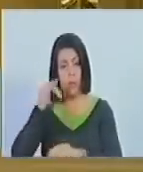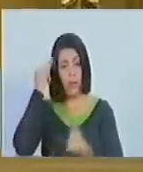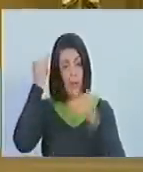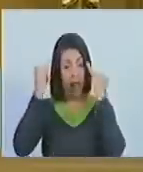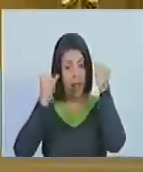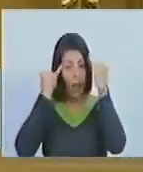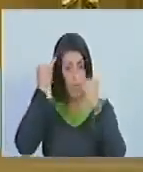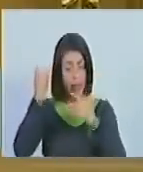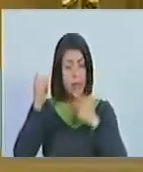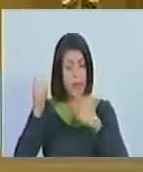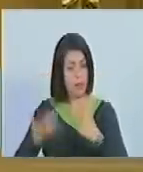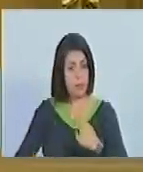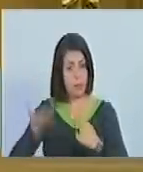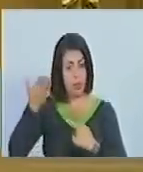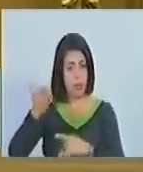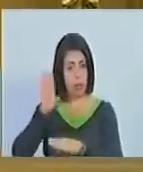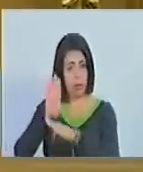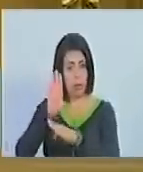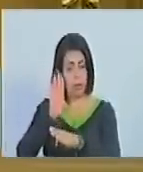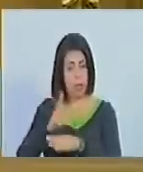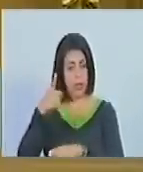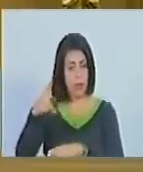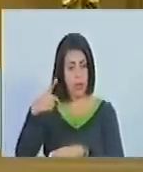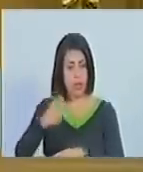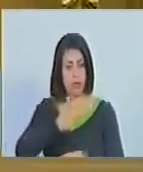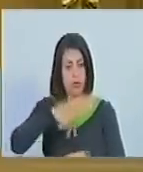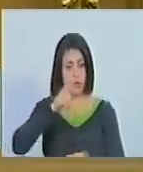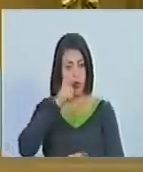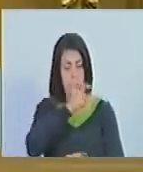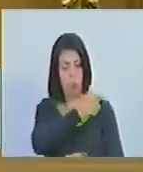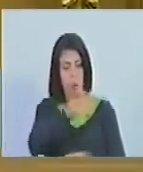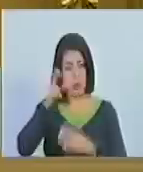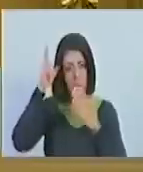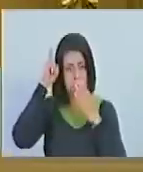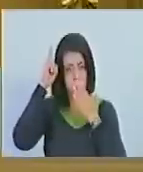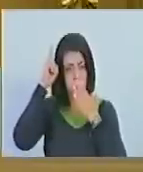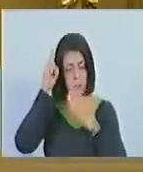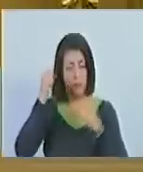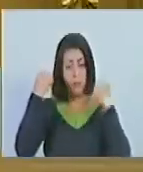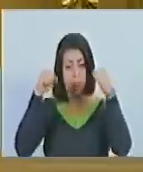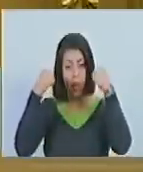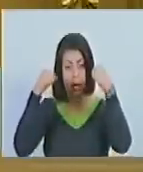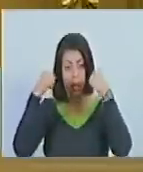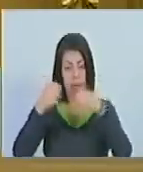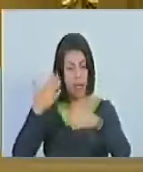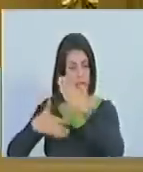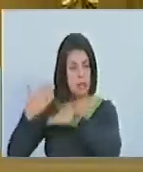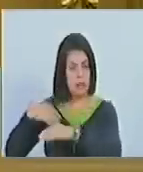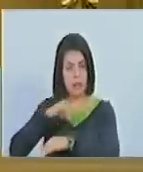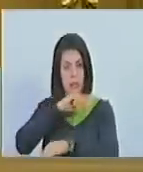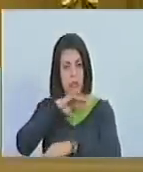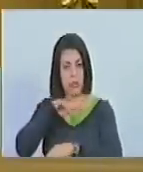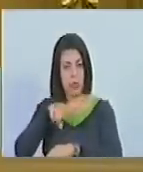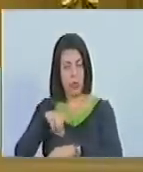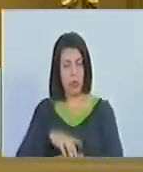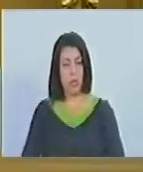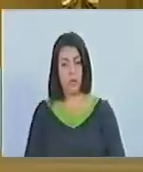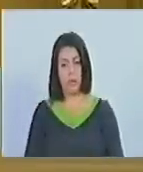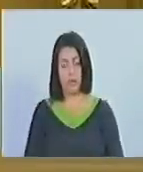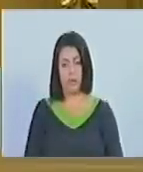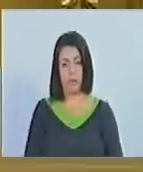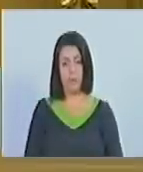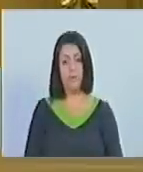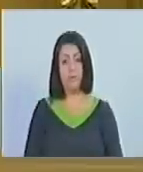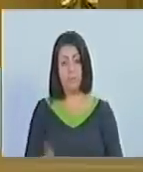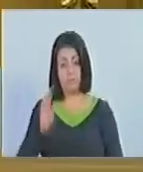fomentar y proteger los derechos de nuestros pueblos originarios y sus prácticas ancestrales asimismo